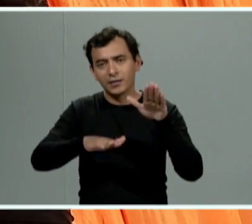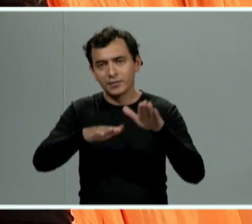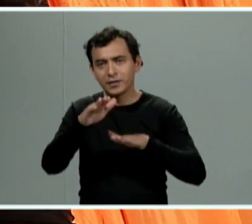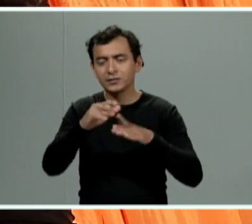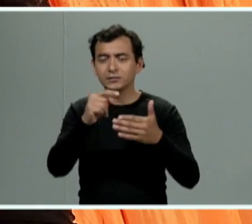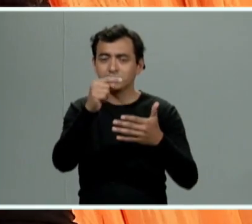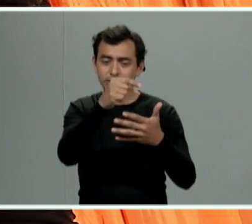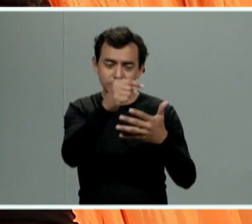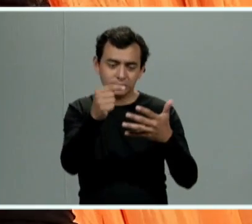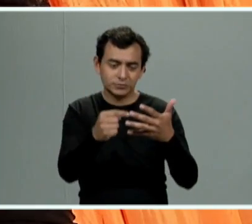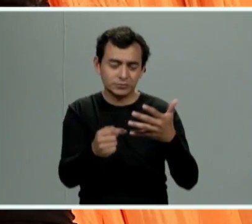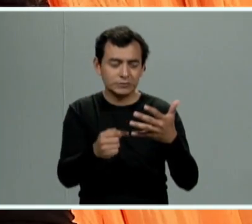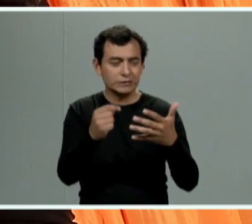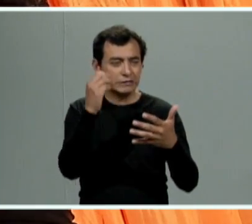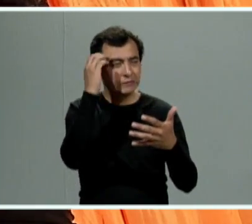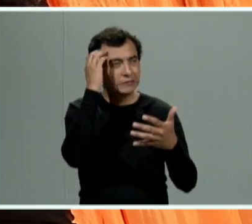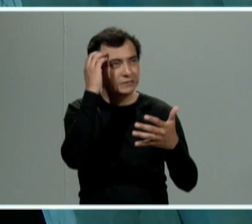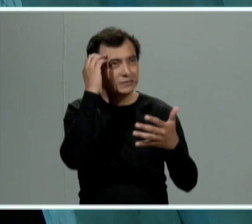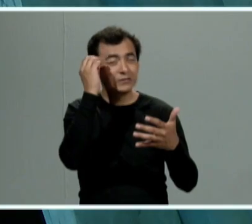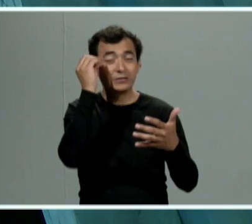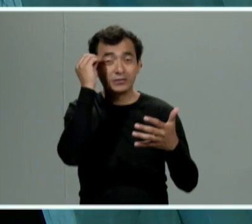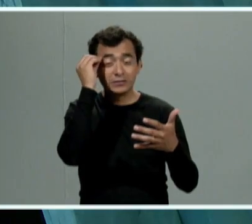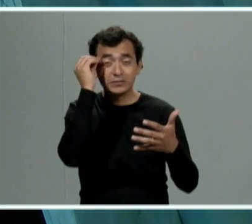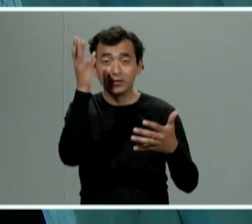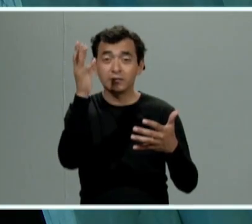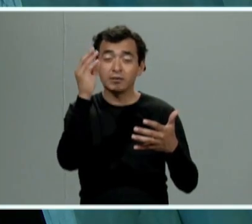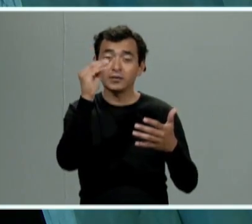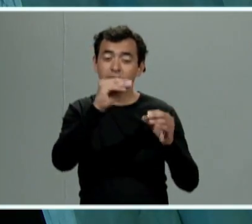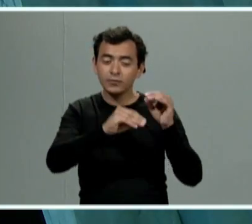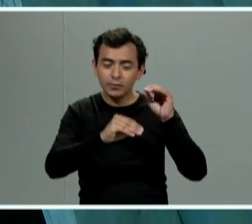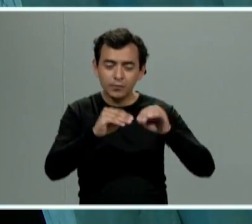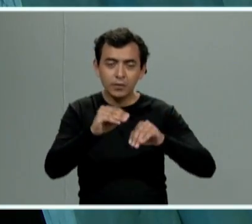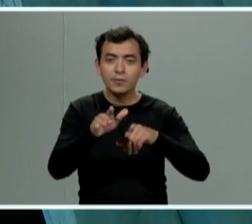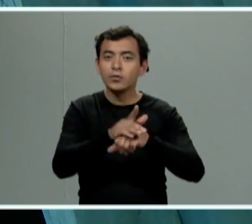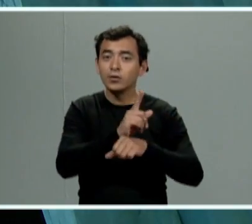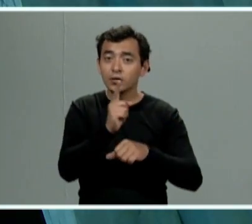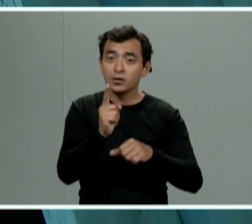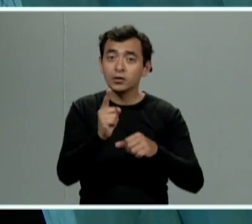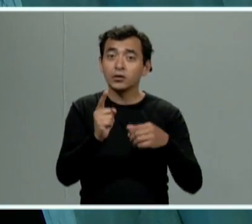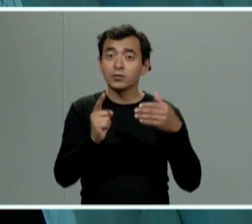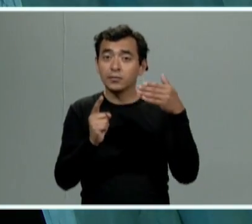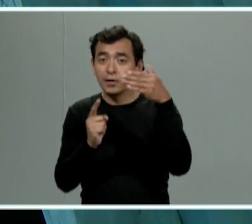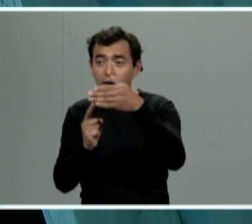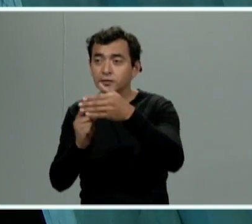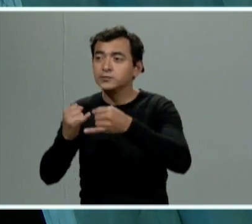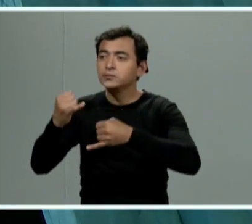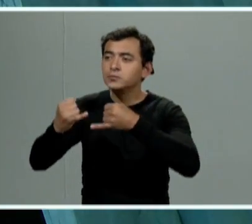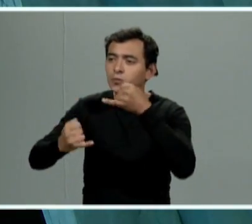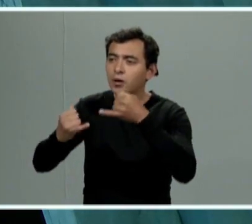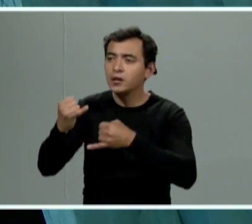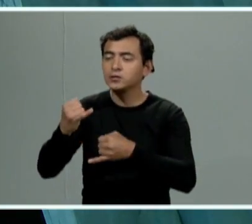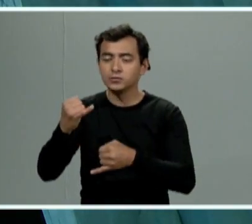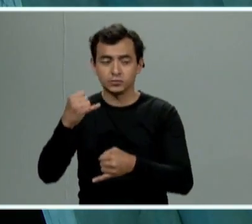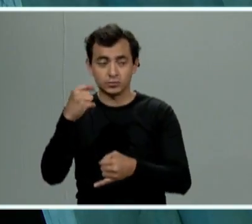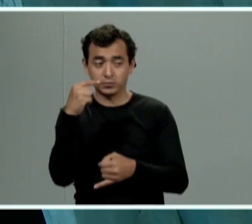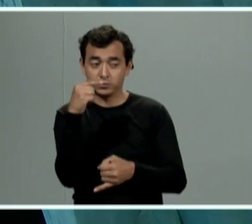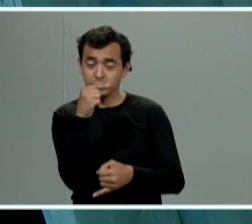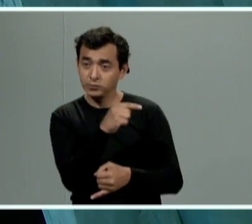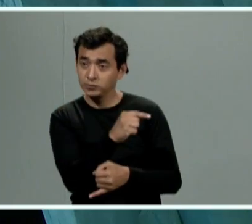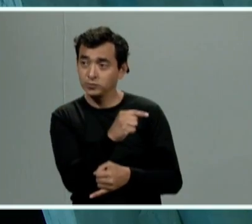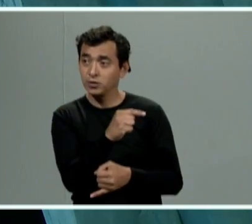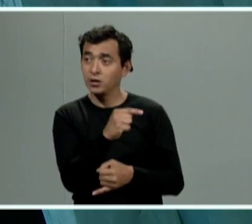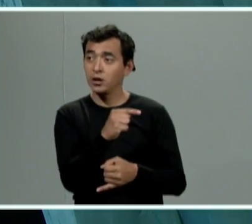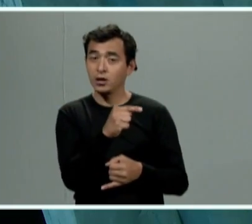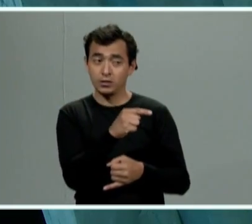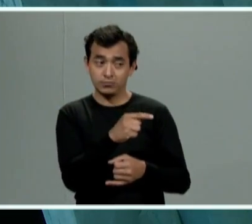puntos que nosotros tenemos que aterrizar porque porque cuando nosotros acudimos ante un juez de control para poder vincular a un